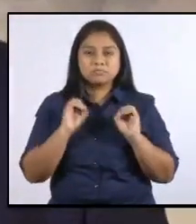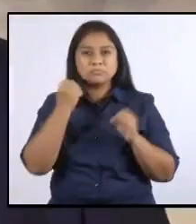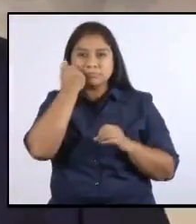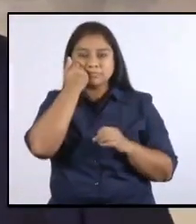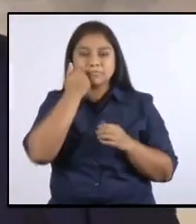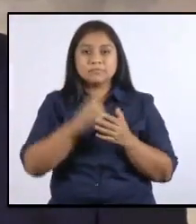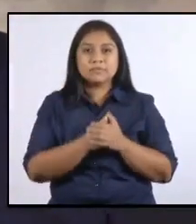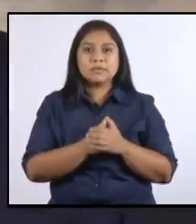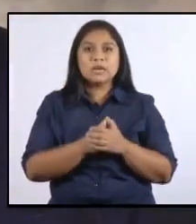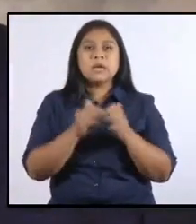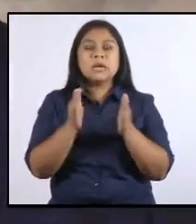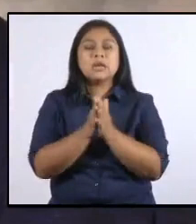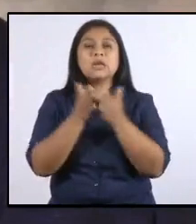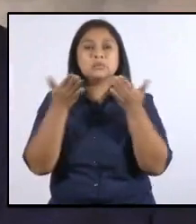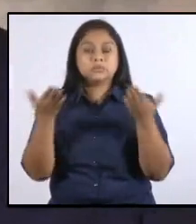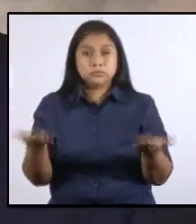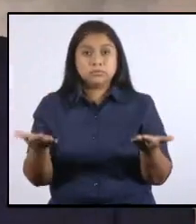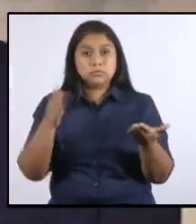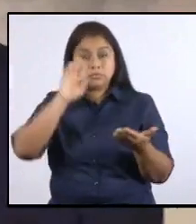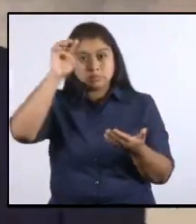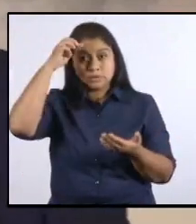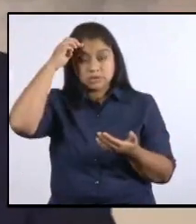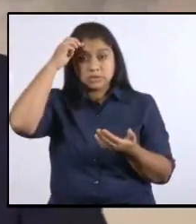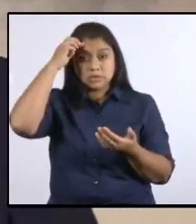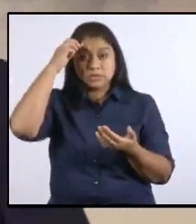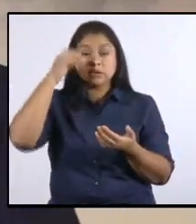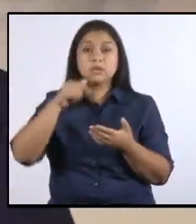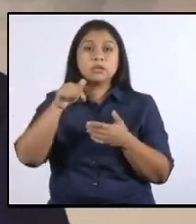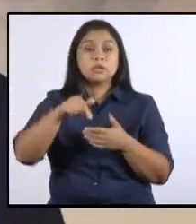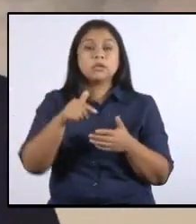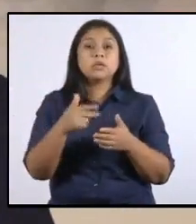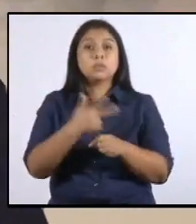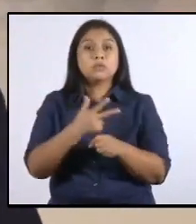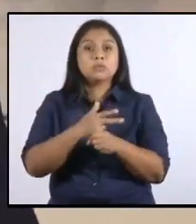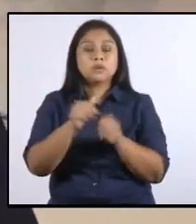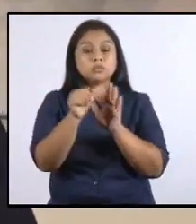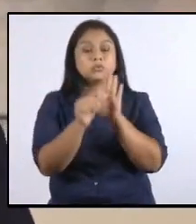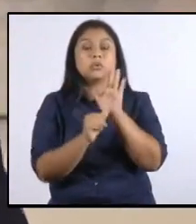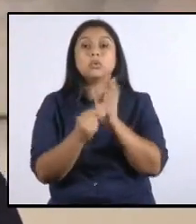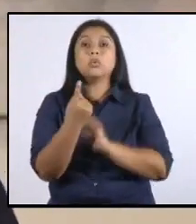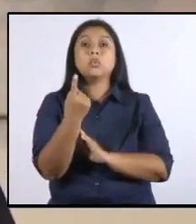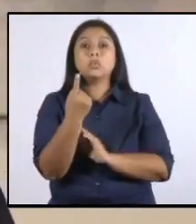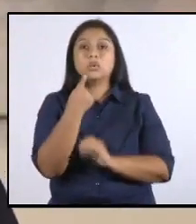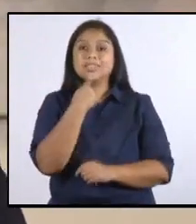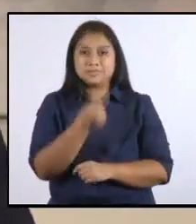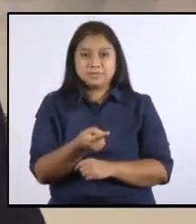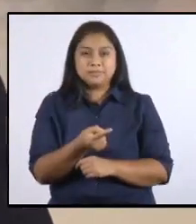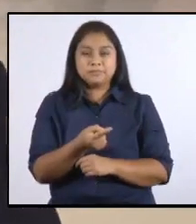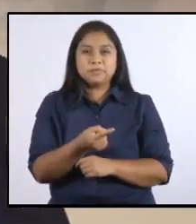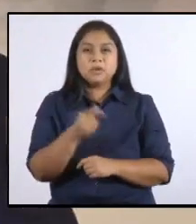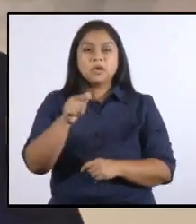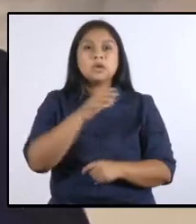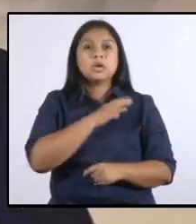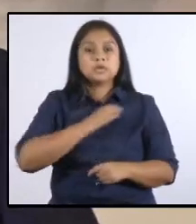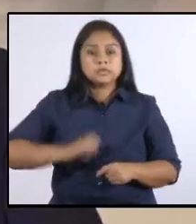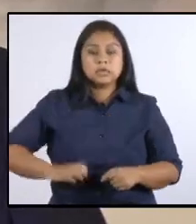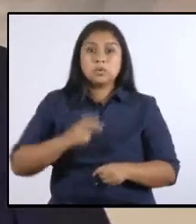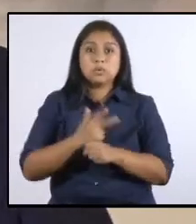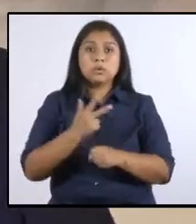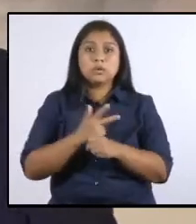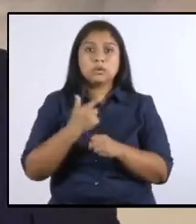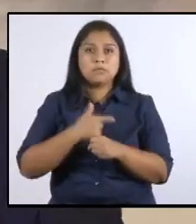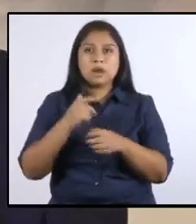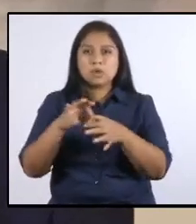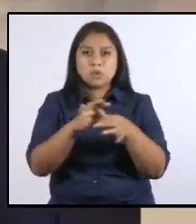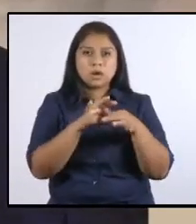La Constitución Política de la República de Guatemala, en su artículo primero, nos indica que el Estado de Guatemala se organiza